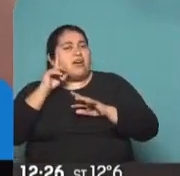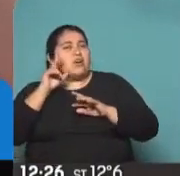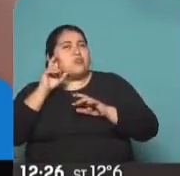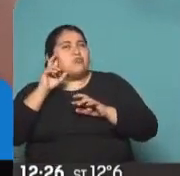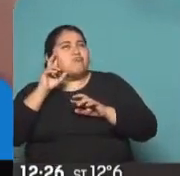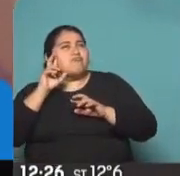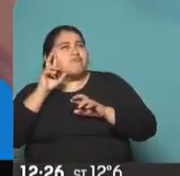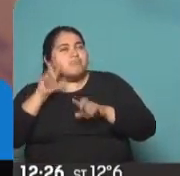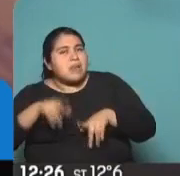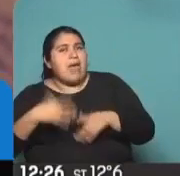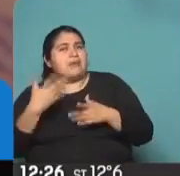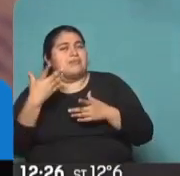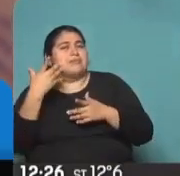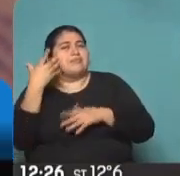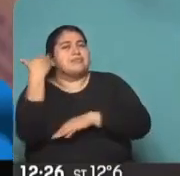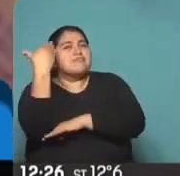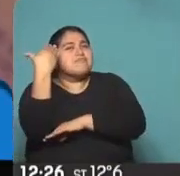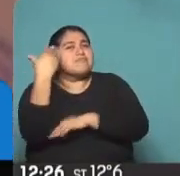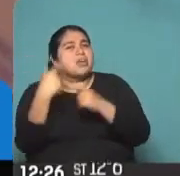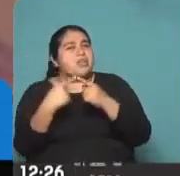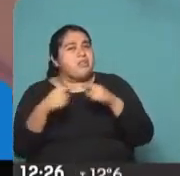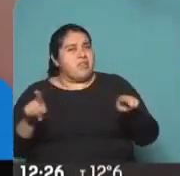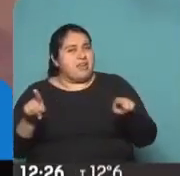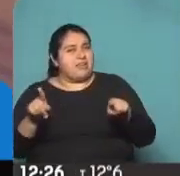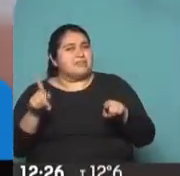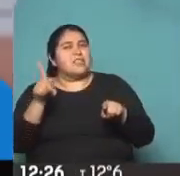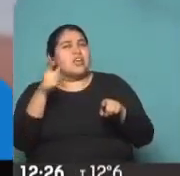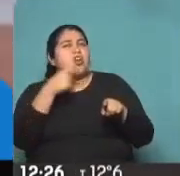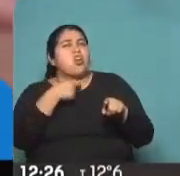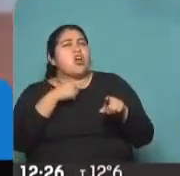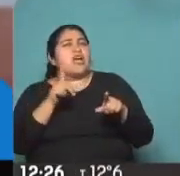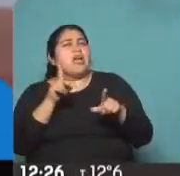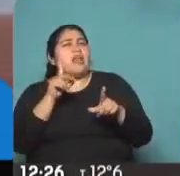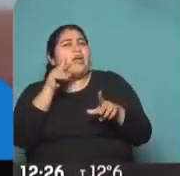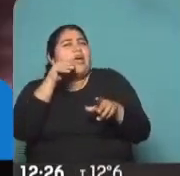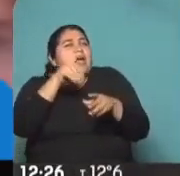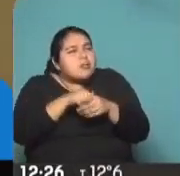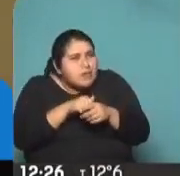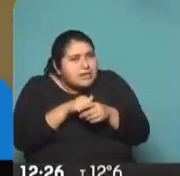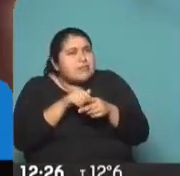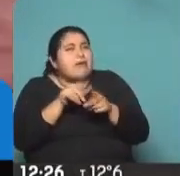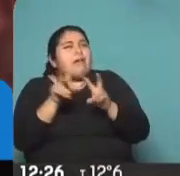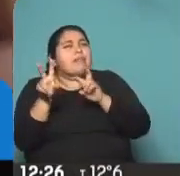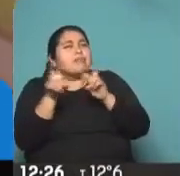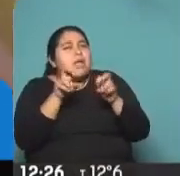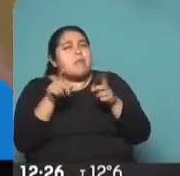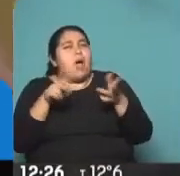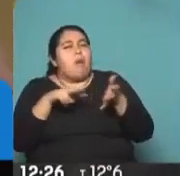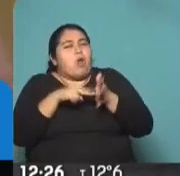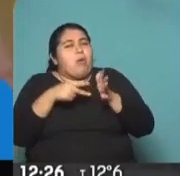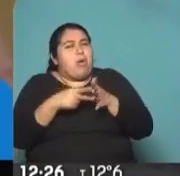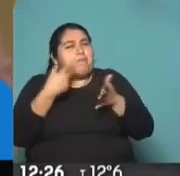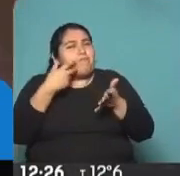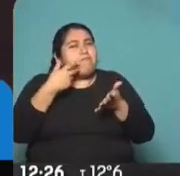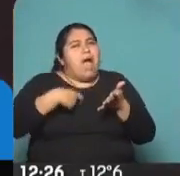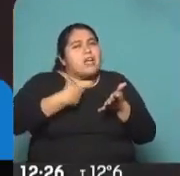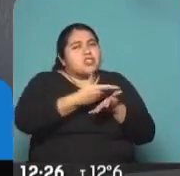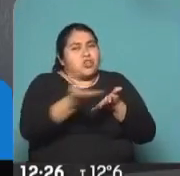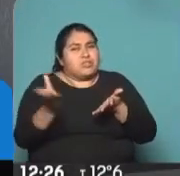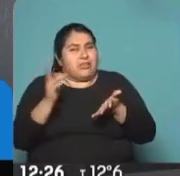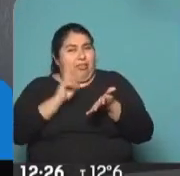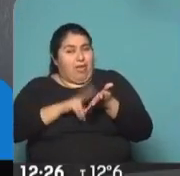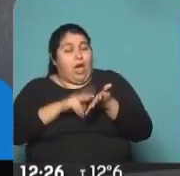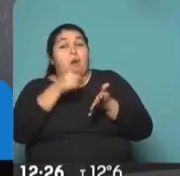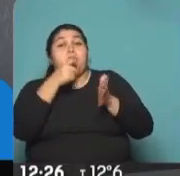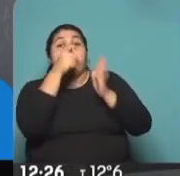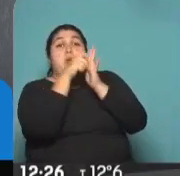elíptica, me parece, no quiso abordar la discusión de los principales problemas de la población, porque cuando uno ve las encuestas